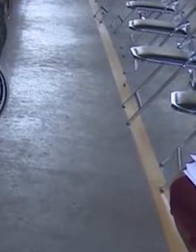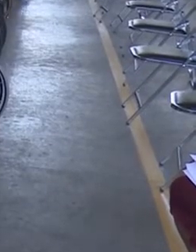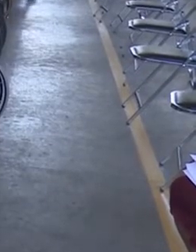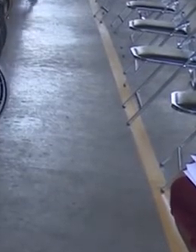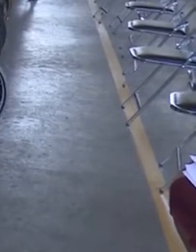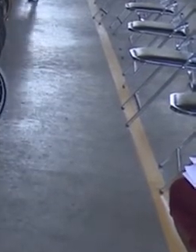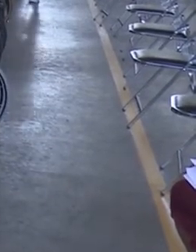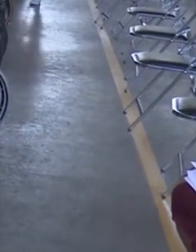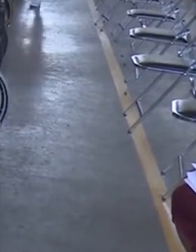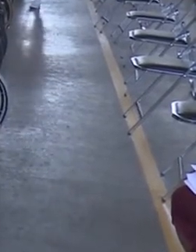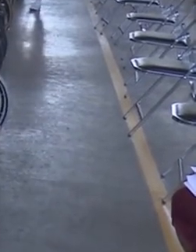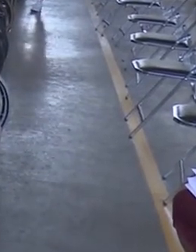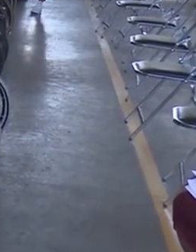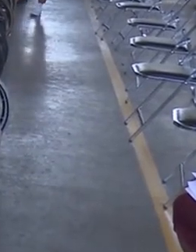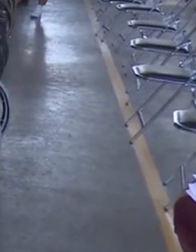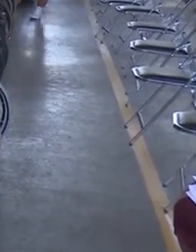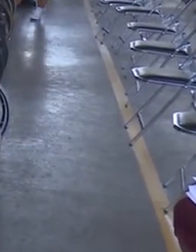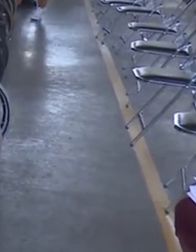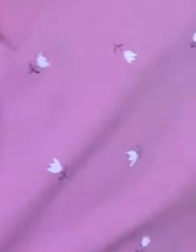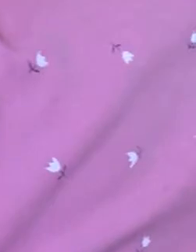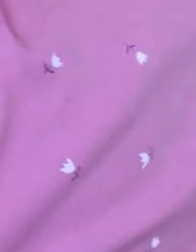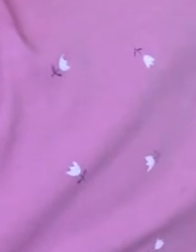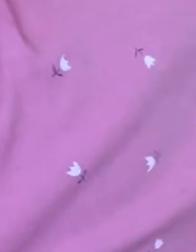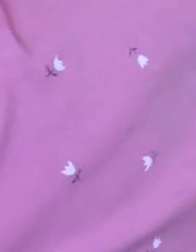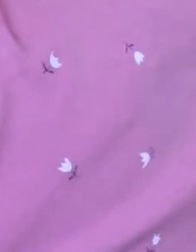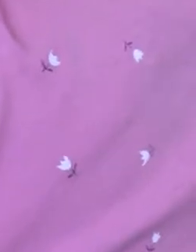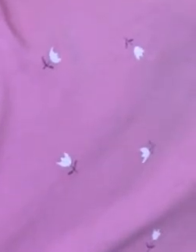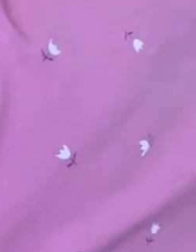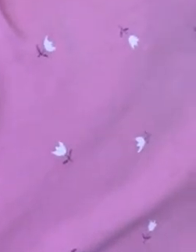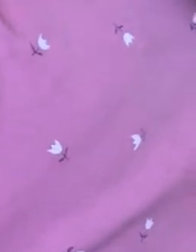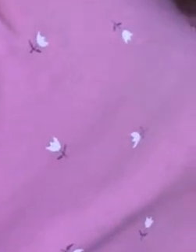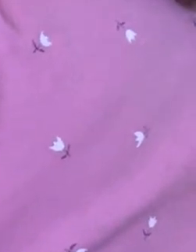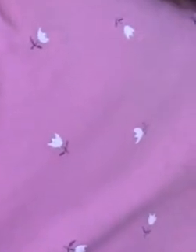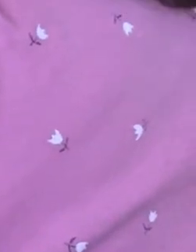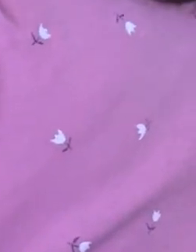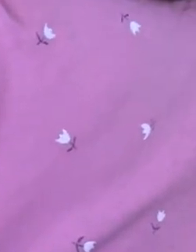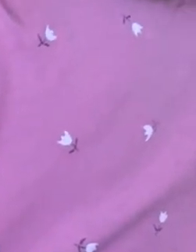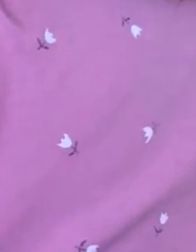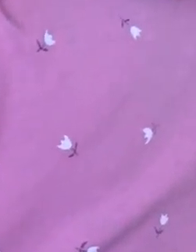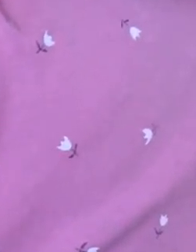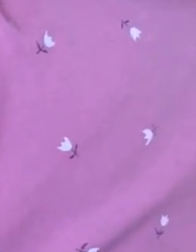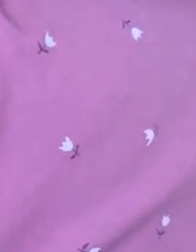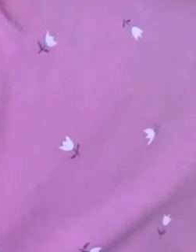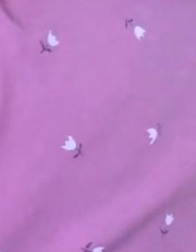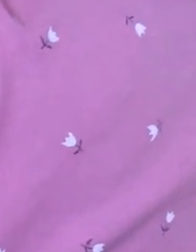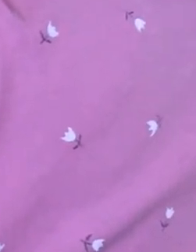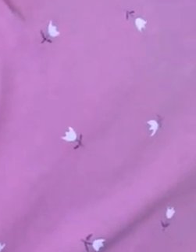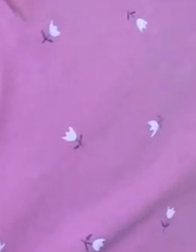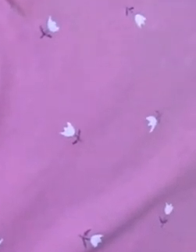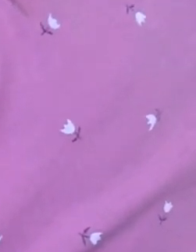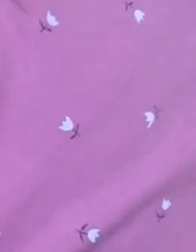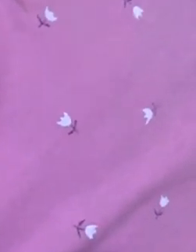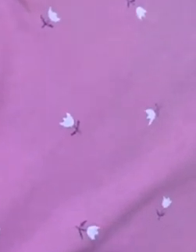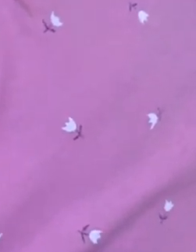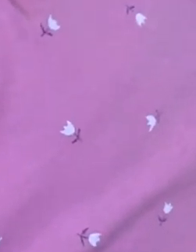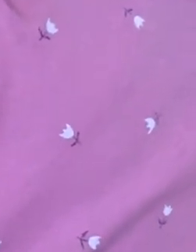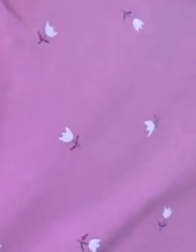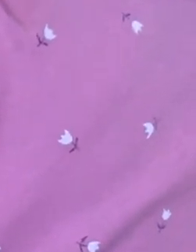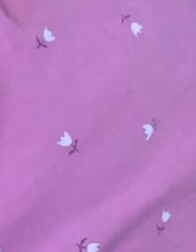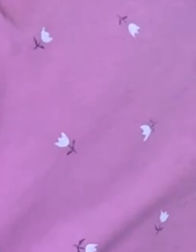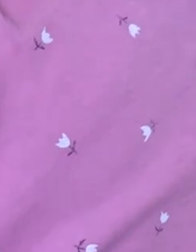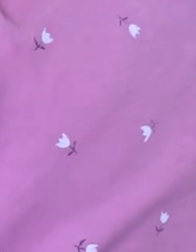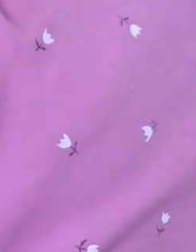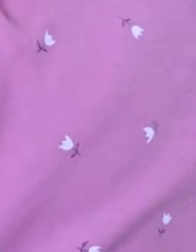trabajadores académicos y administrativos de esta casa de estudio. Además, la Universidad de Guadalajara será sede en sus centros